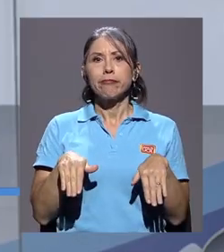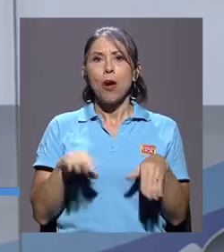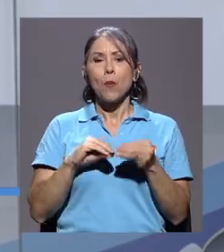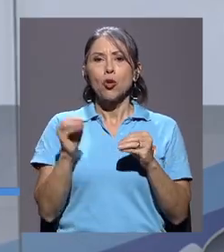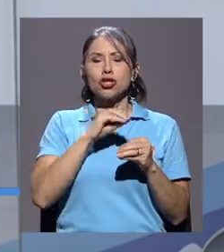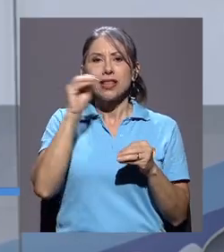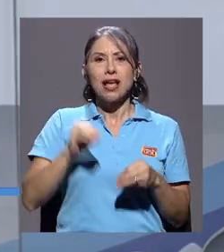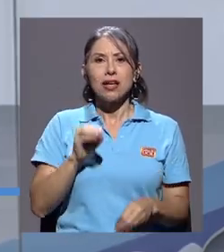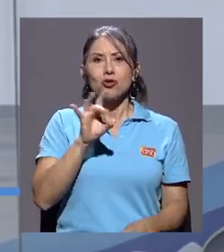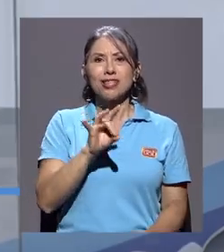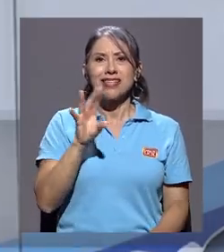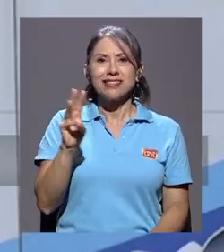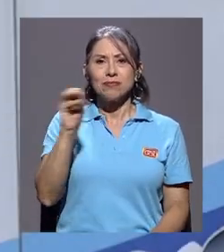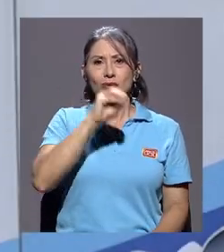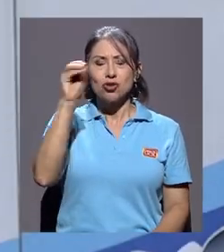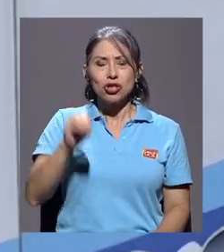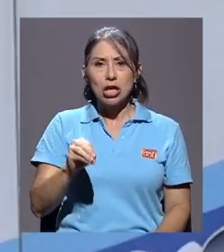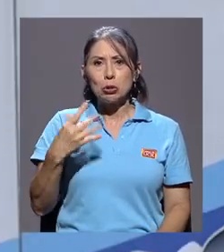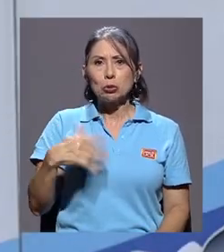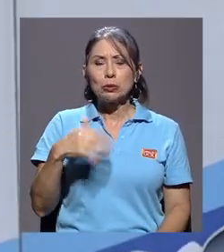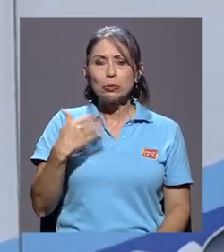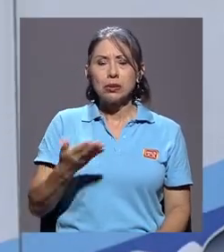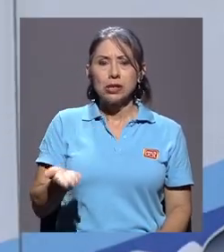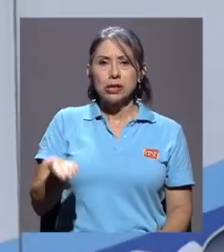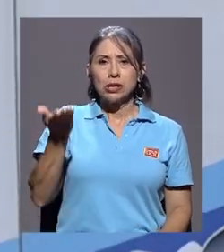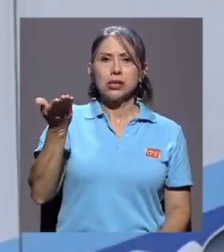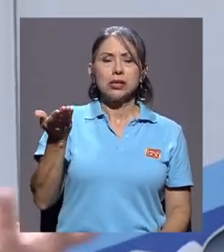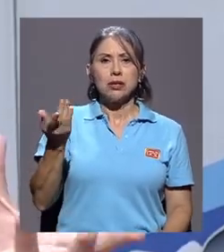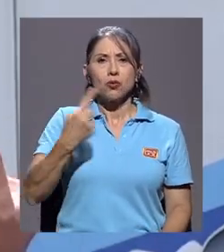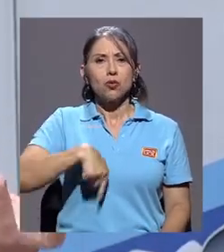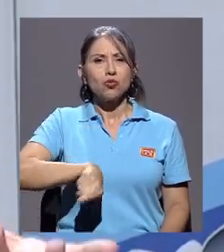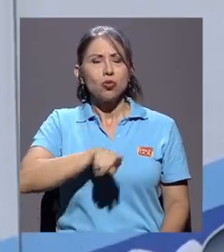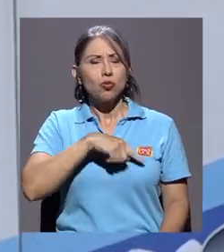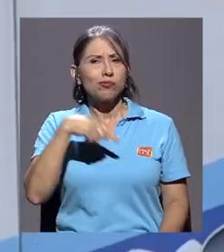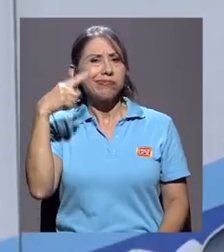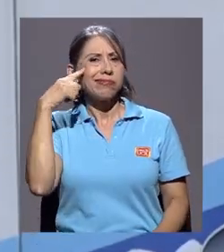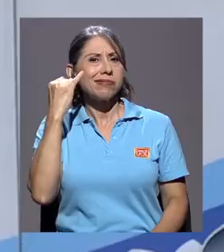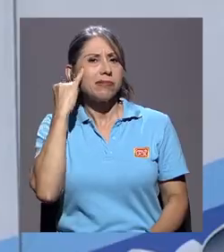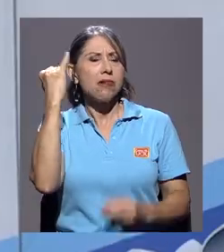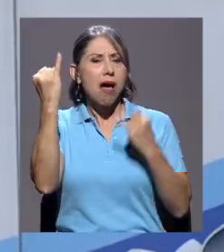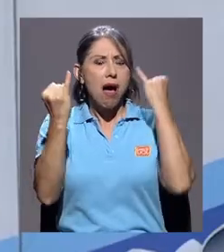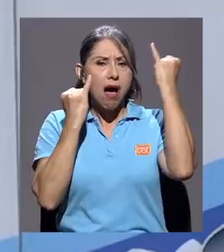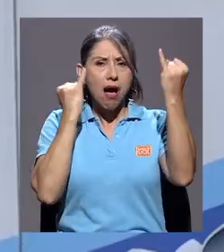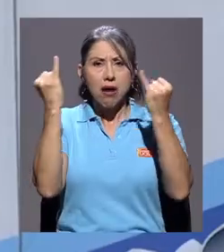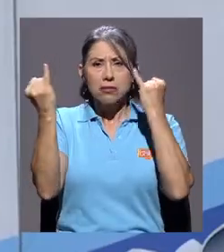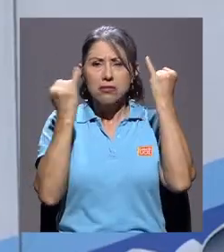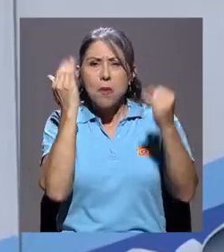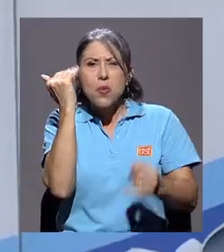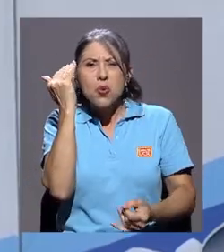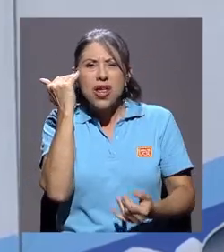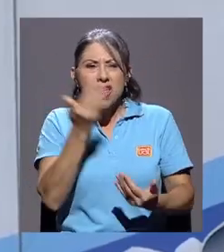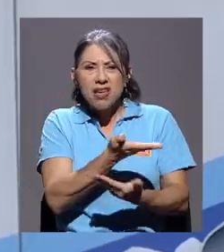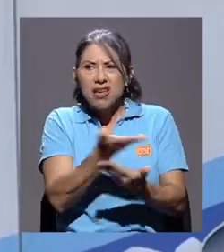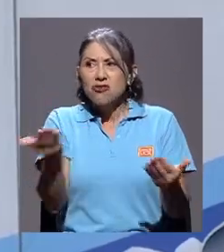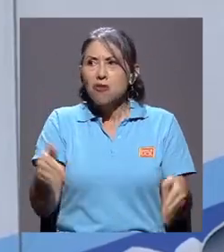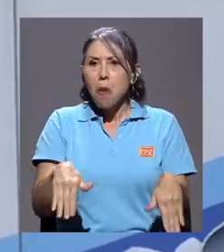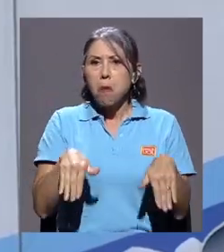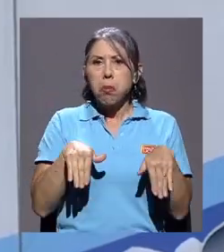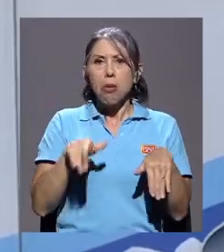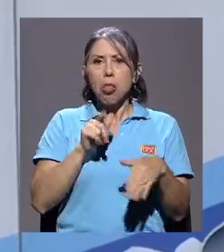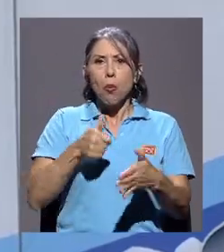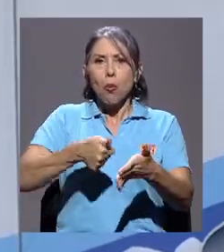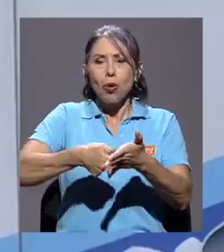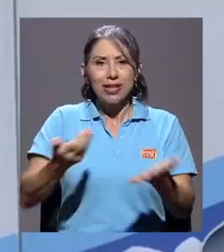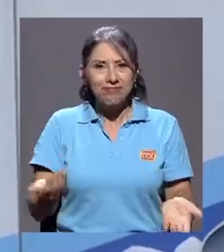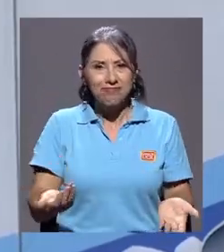Sí, altísimo. Entonces, lo que nos dijimos, nos pusimos varias propuestas respecto a por qué. Habían